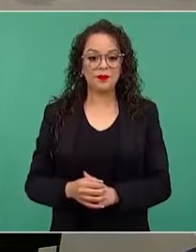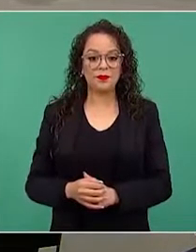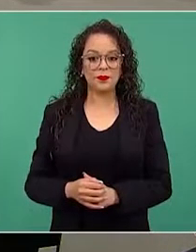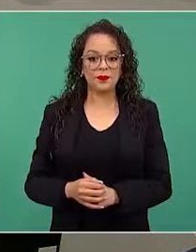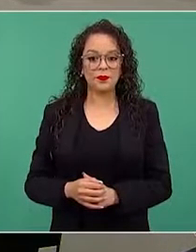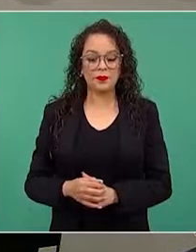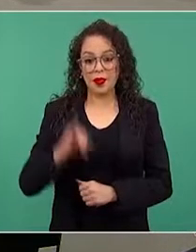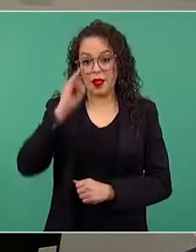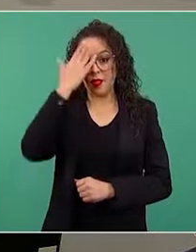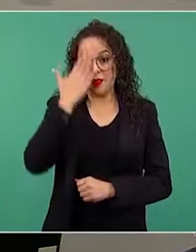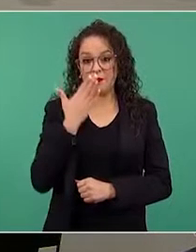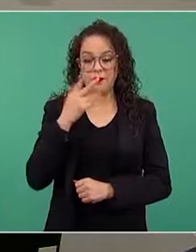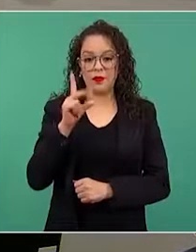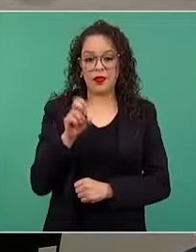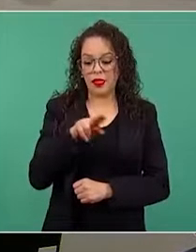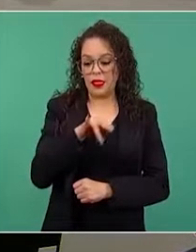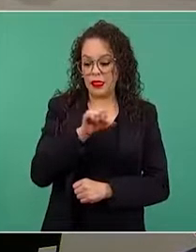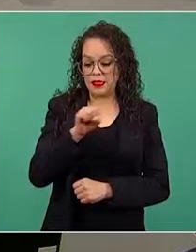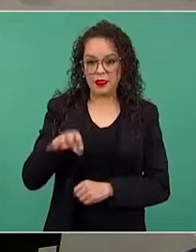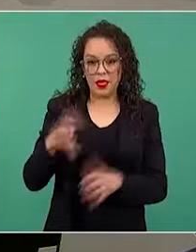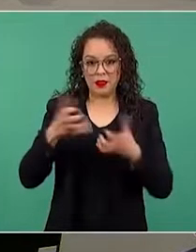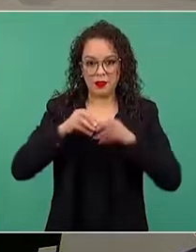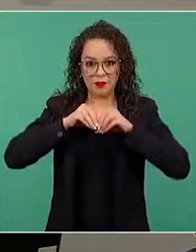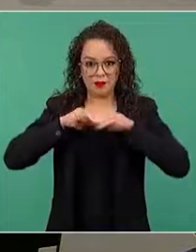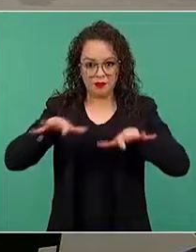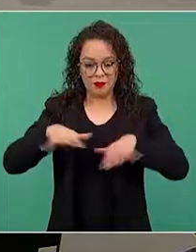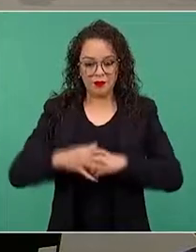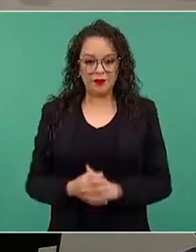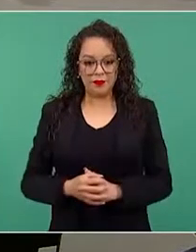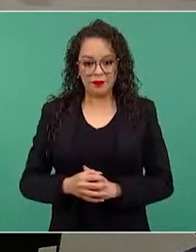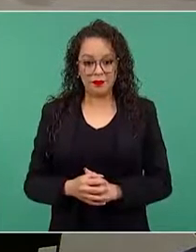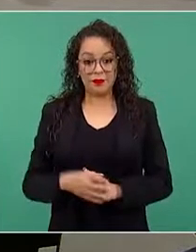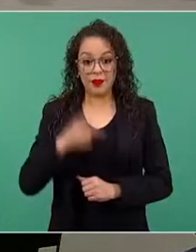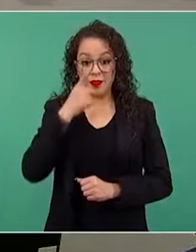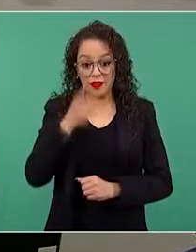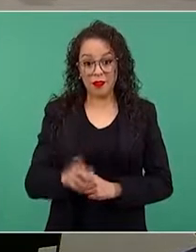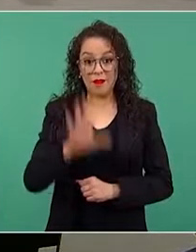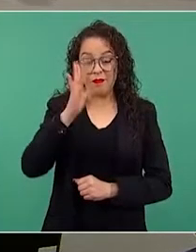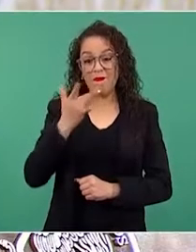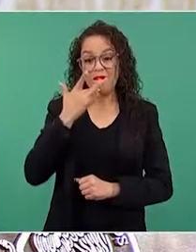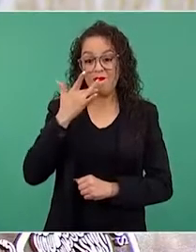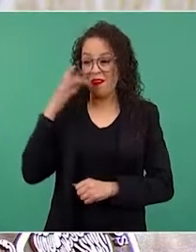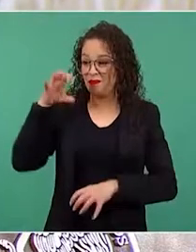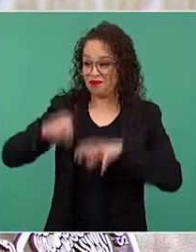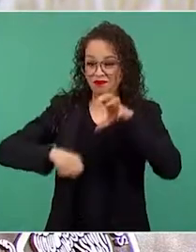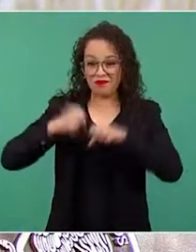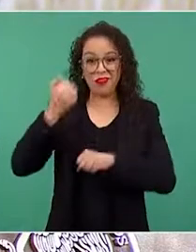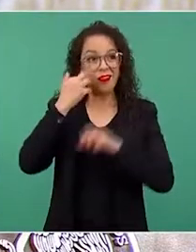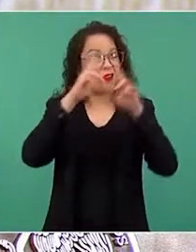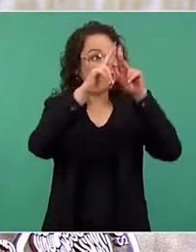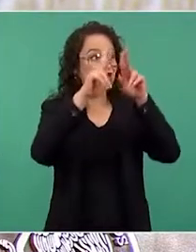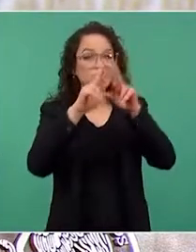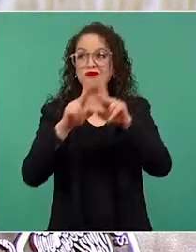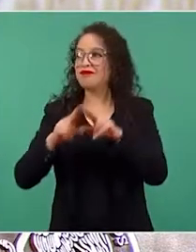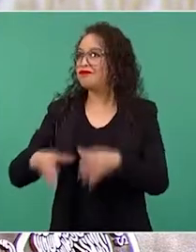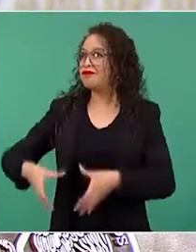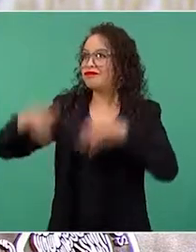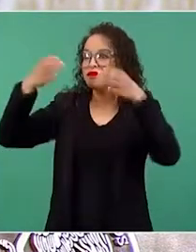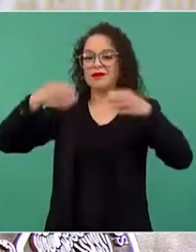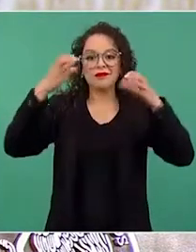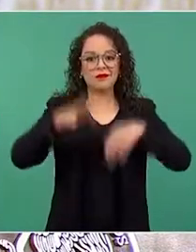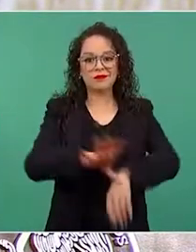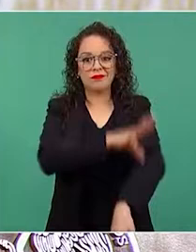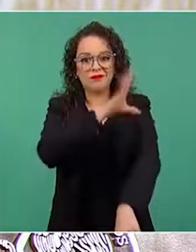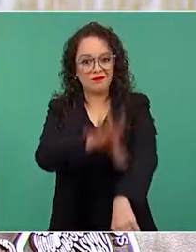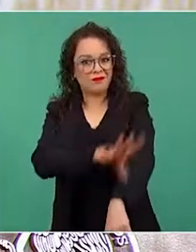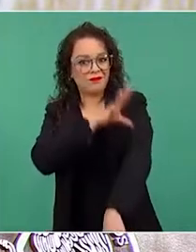que publica Dennis Dresser. La reforma es Godzilla a punto de destruir las torres de electricidad. En esta postura